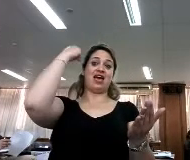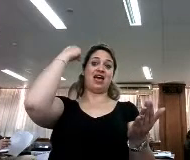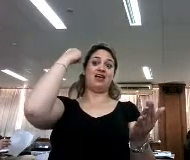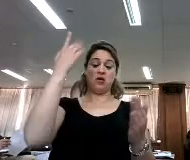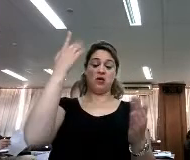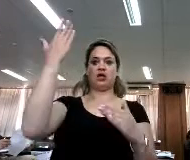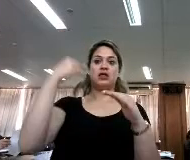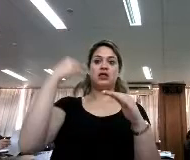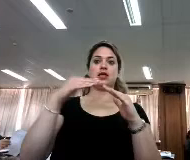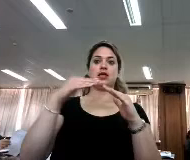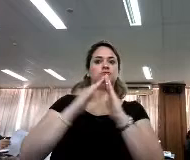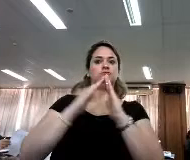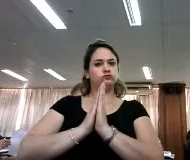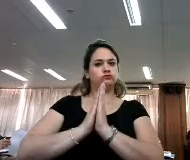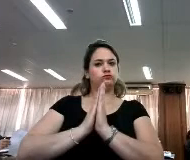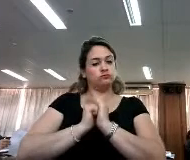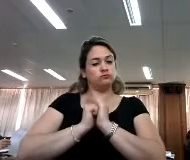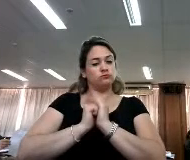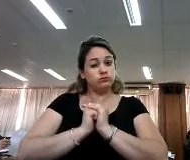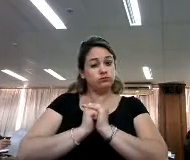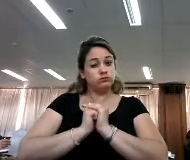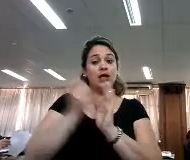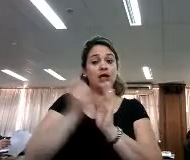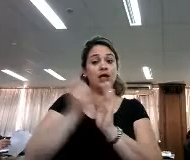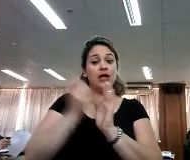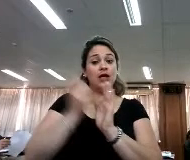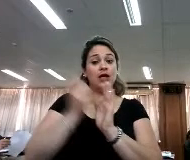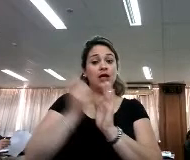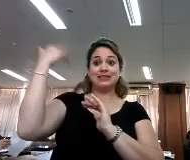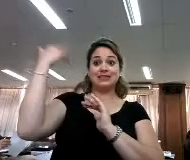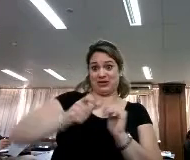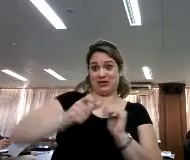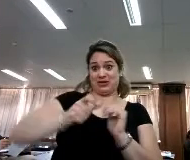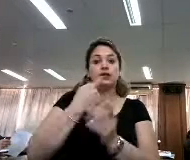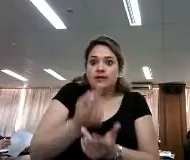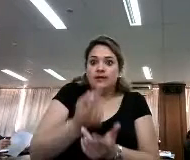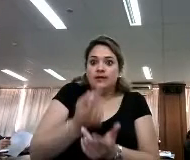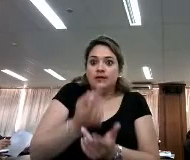cuando se fue en la imprenta lo siente, que no era repetitivo,